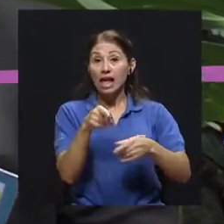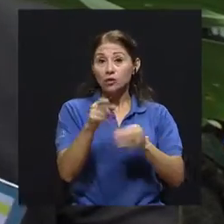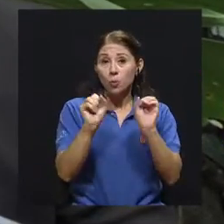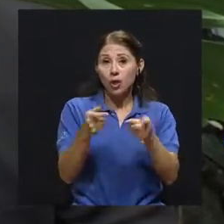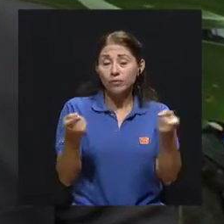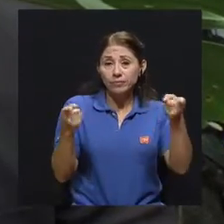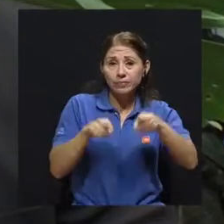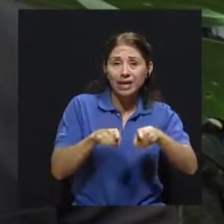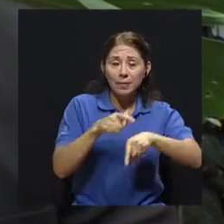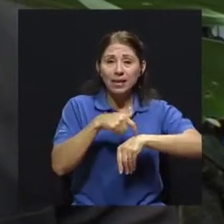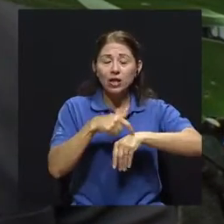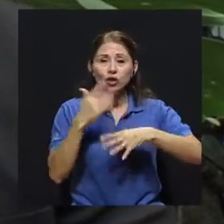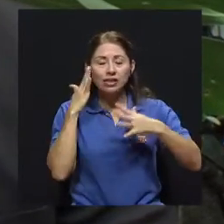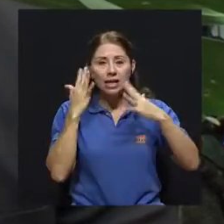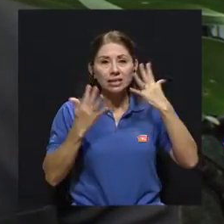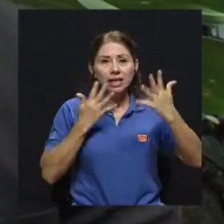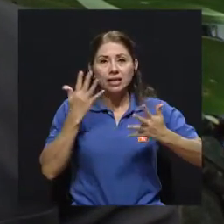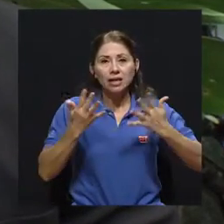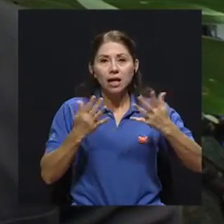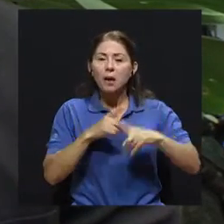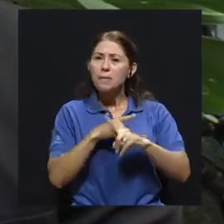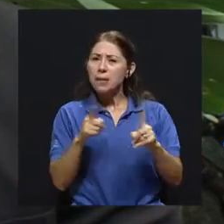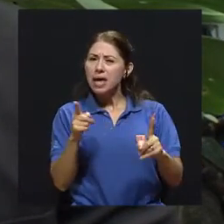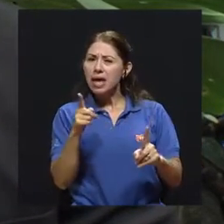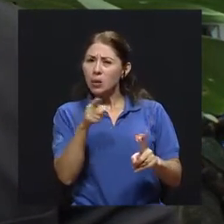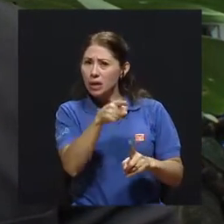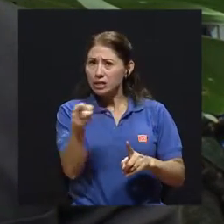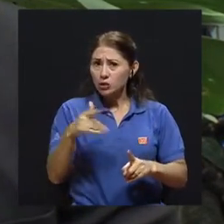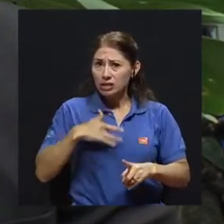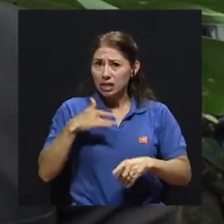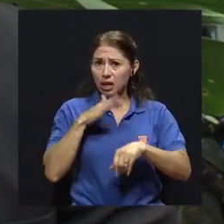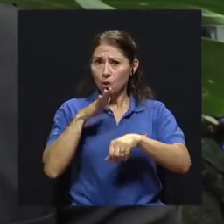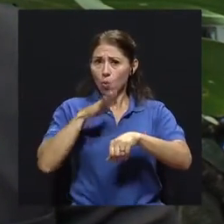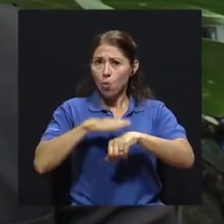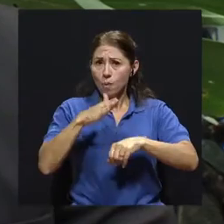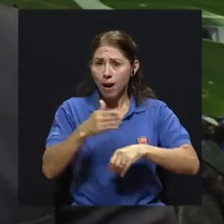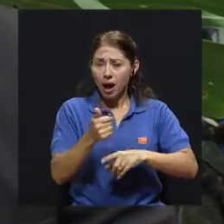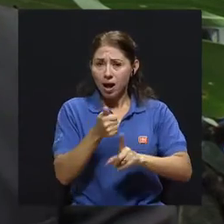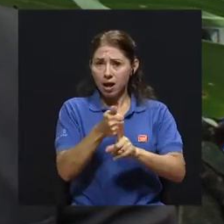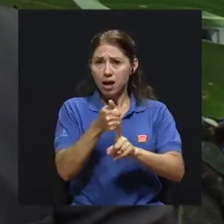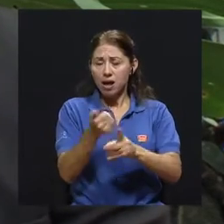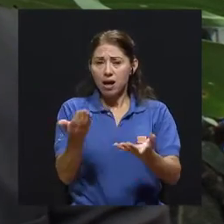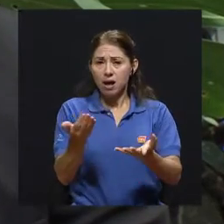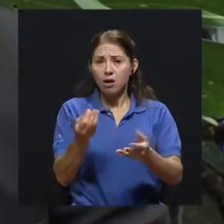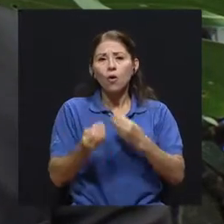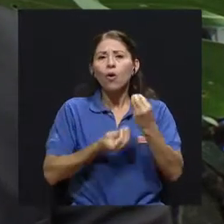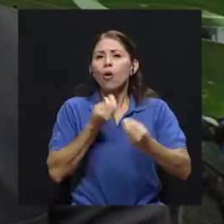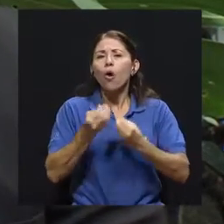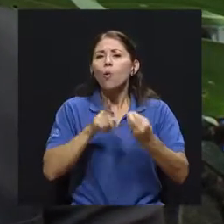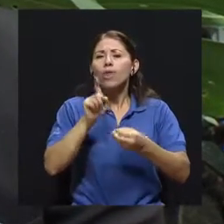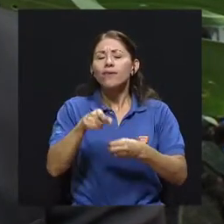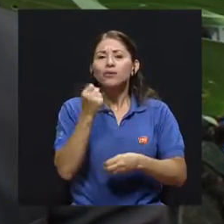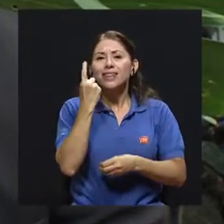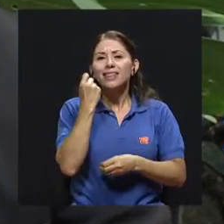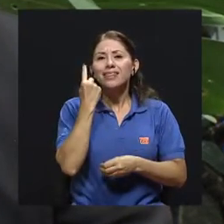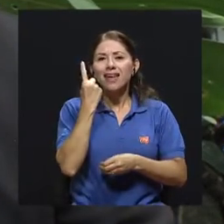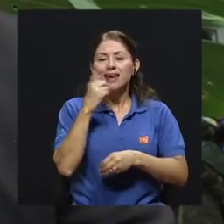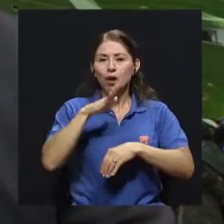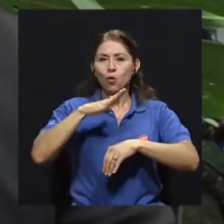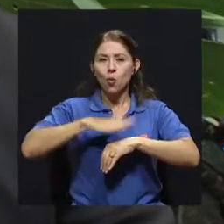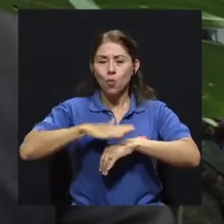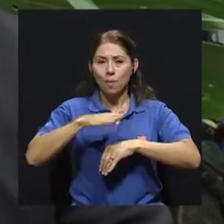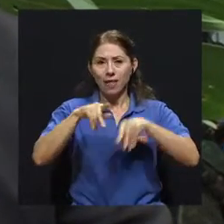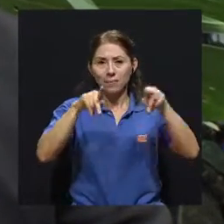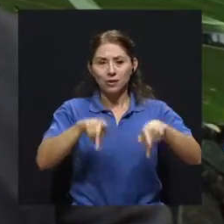periodos de ansiedad, pero yo quisiera preguntarle si también viven algo de culpa o cómo manejan, cómo debemos entender